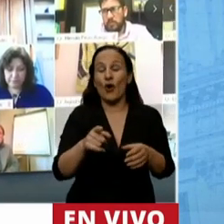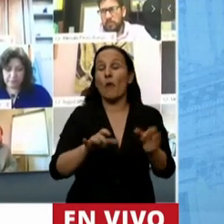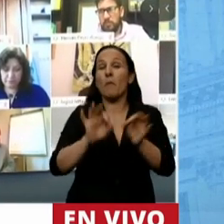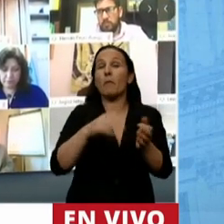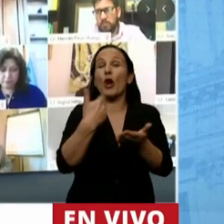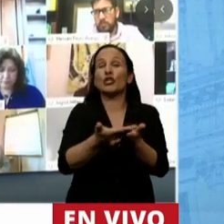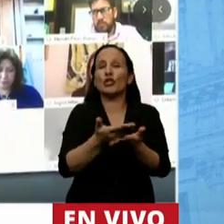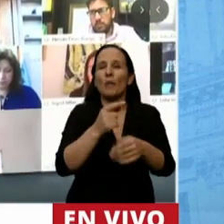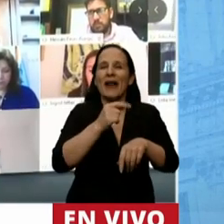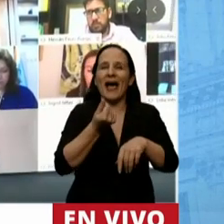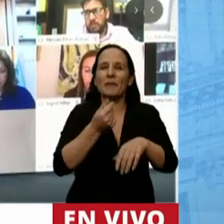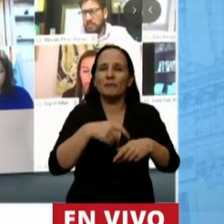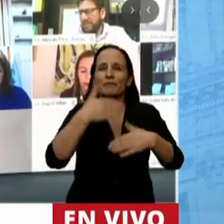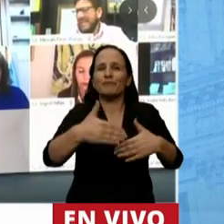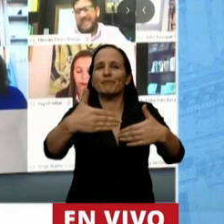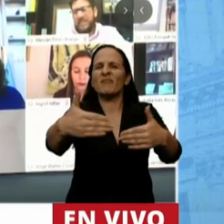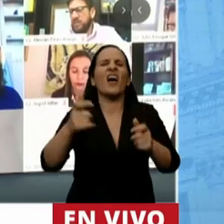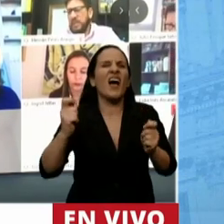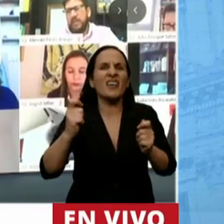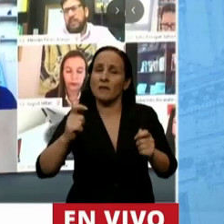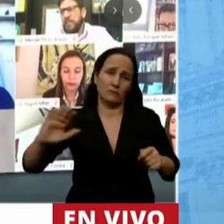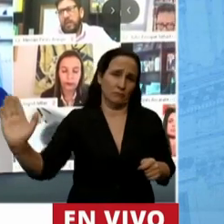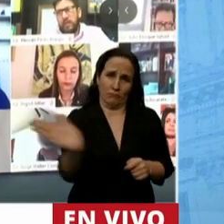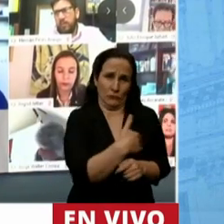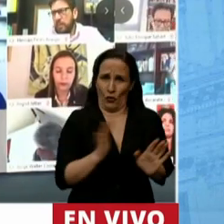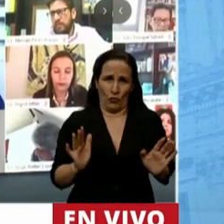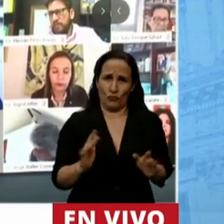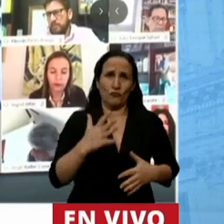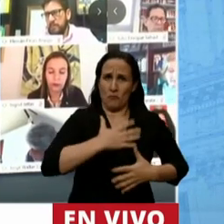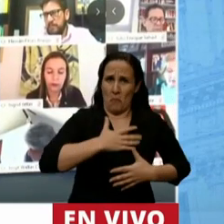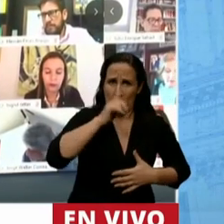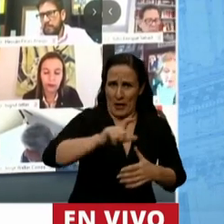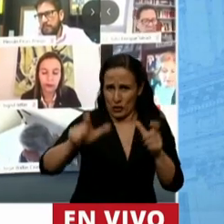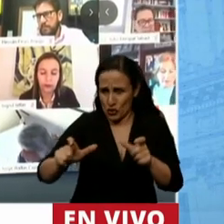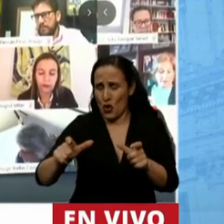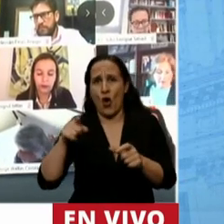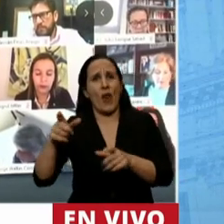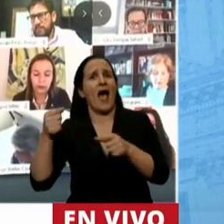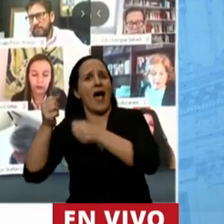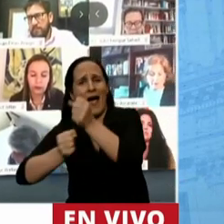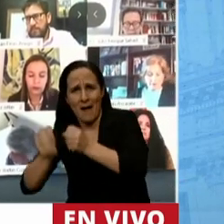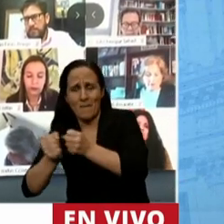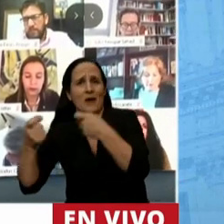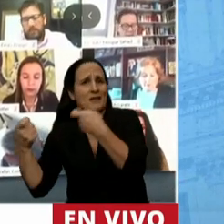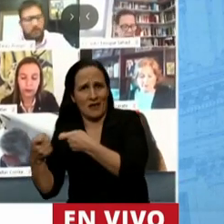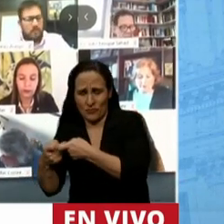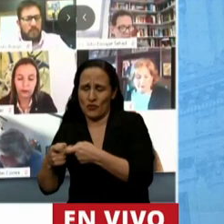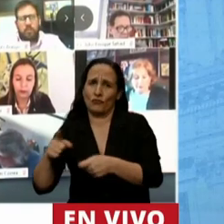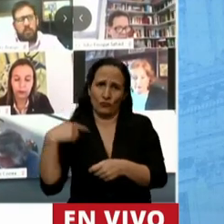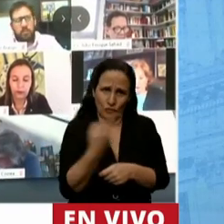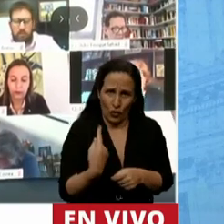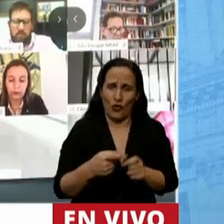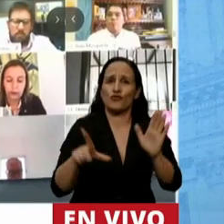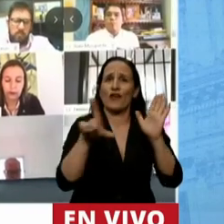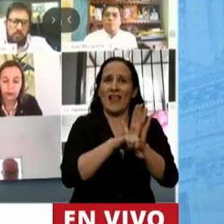los contribuyentes tanto personas humanas como jurídicas los beneficios de la moratoria incluidas en la ley de